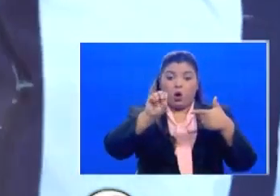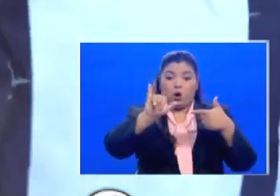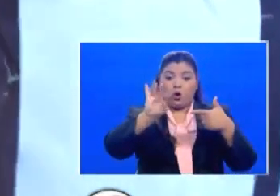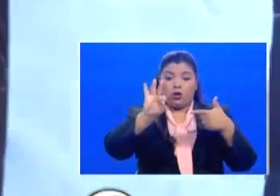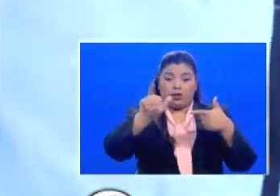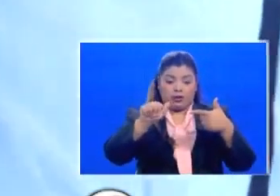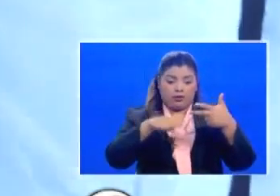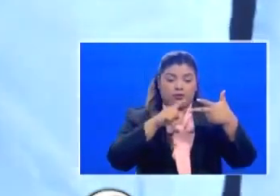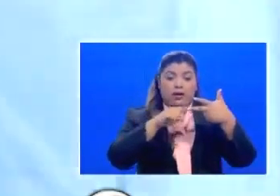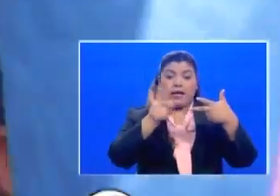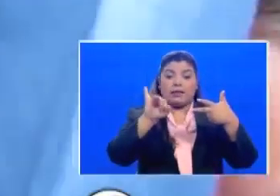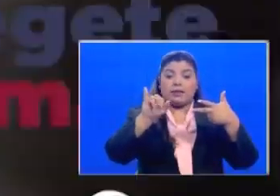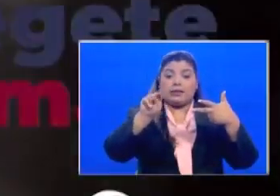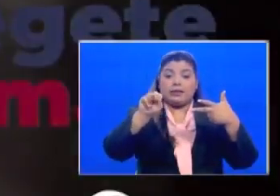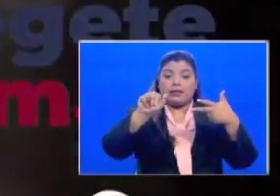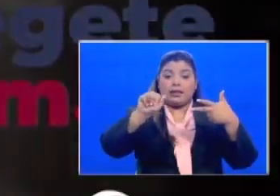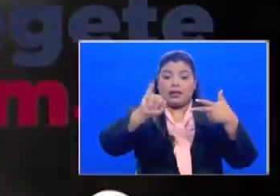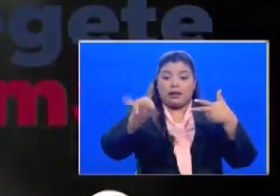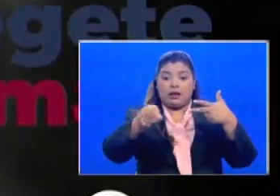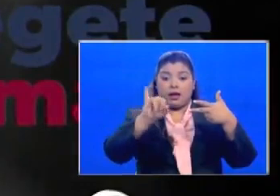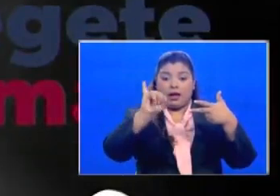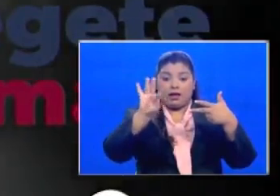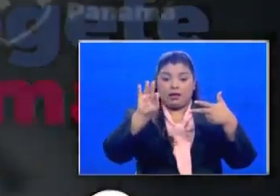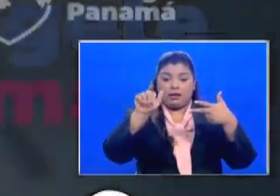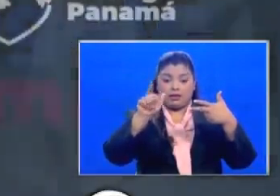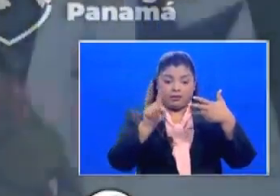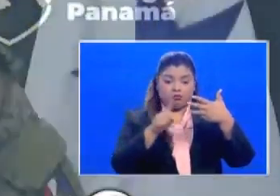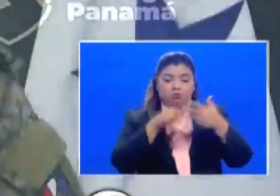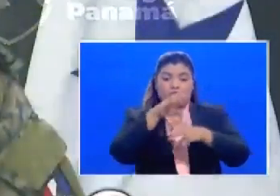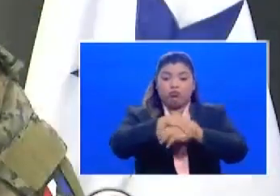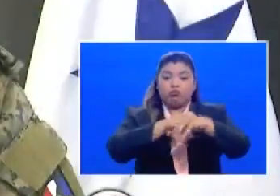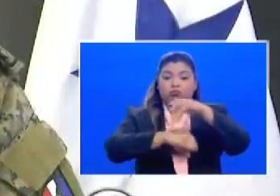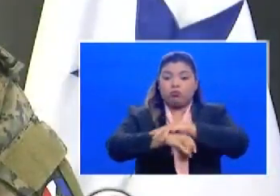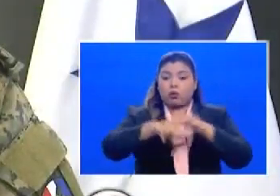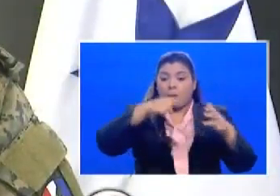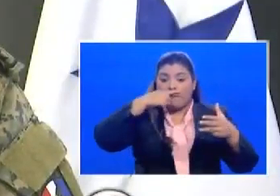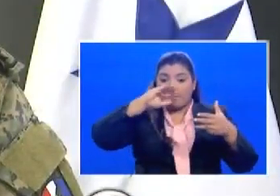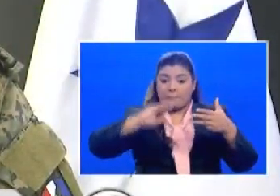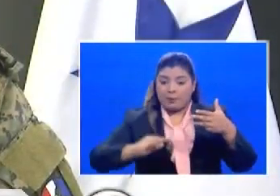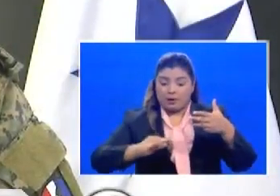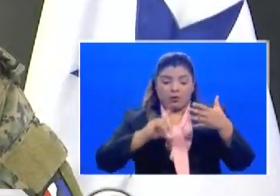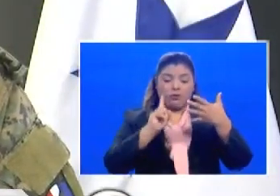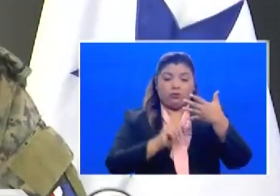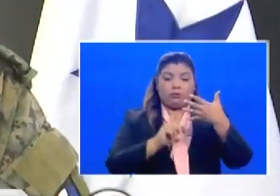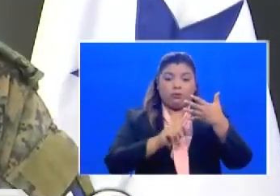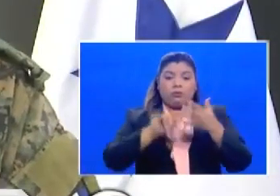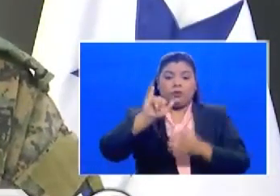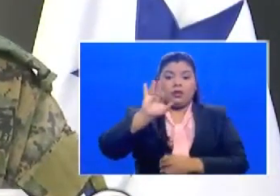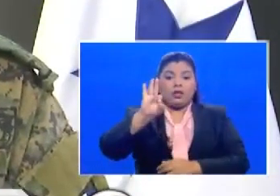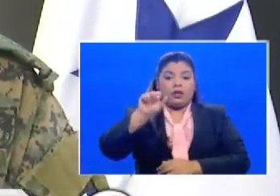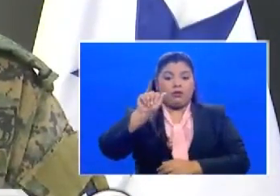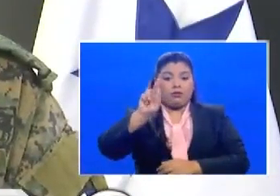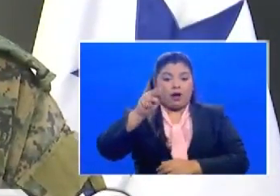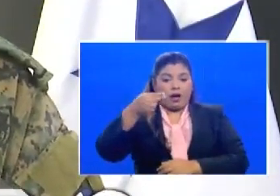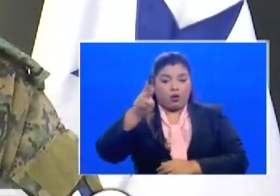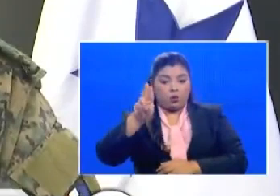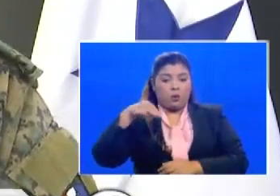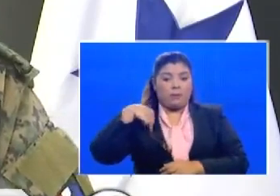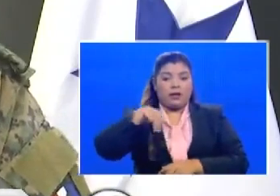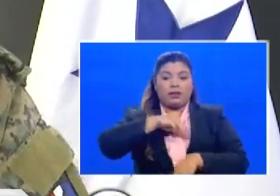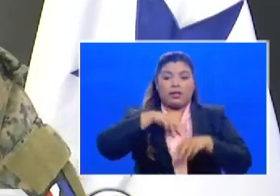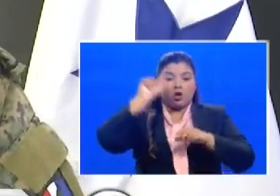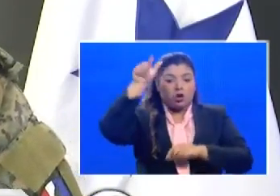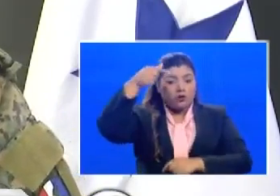El Renacer Centro de Menores Basilio Lacas en Colón eso sin contar a estructuras como el IFARU el Ministerio de Gobierno